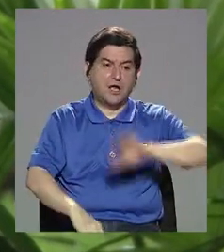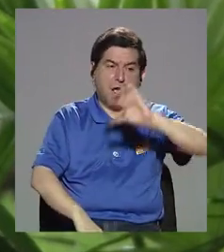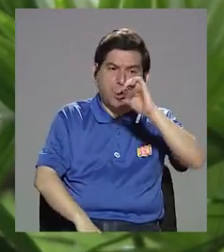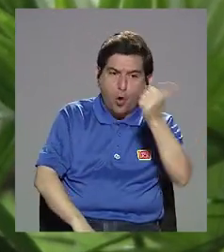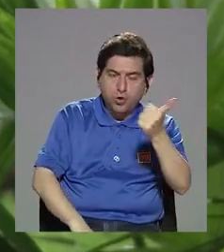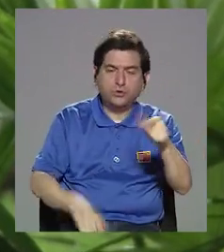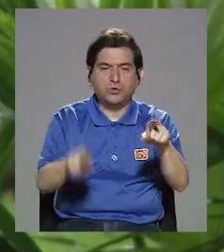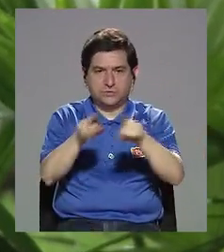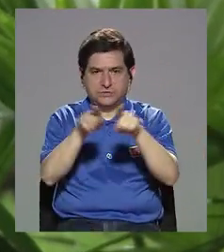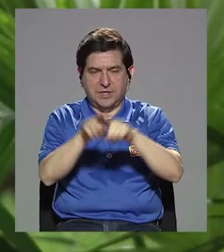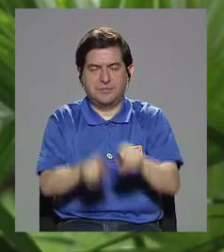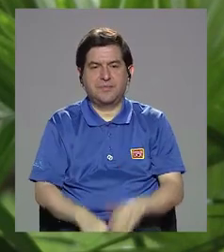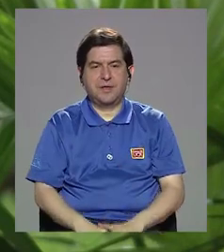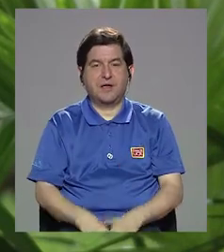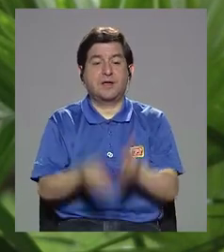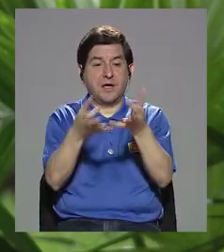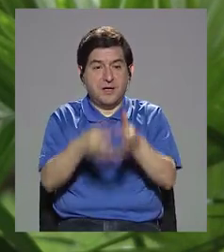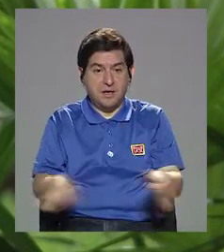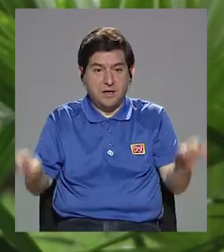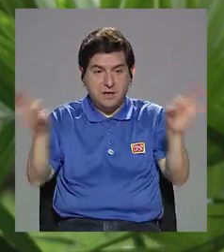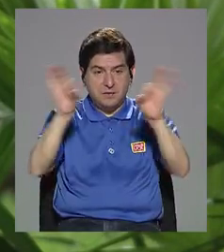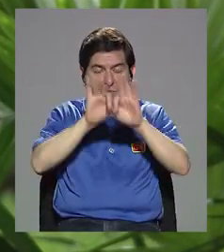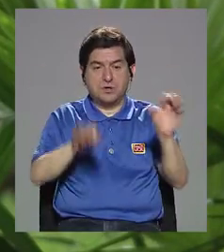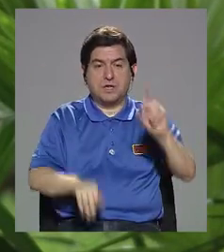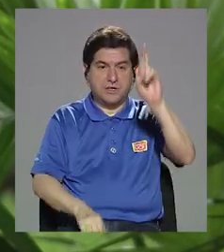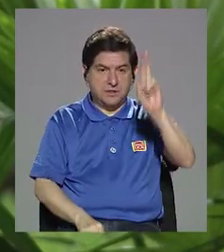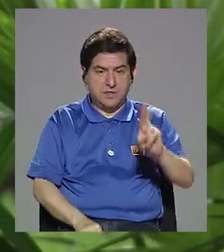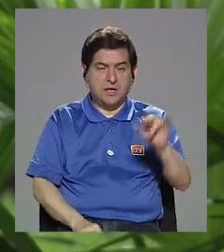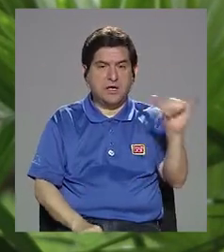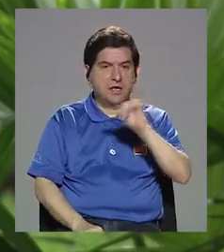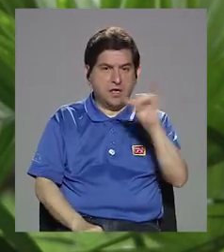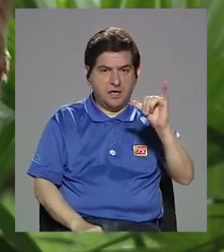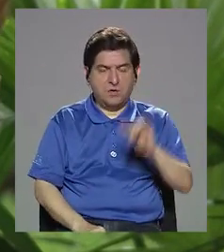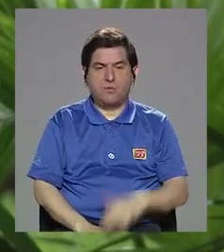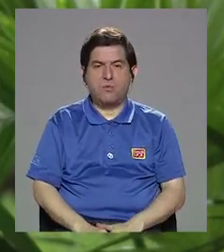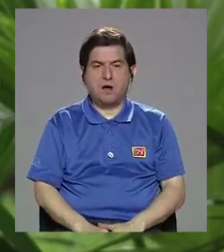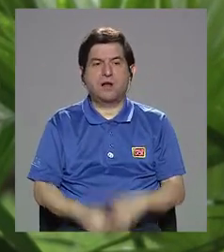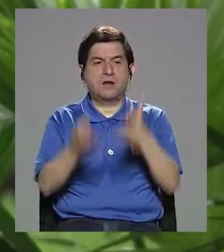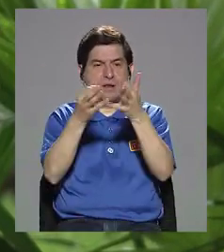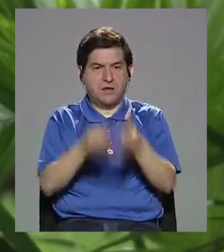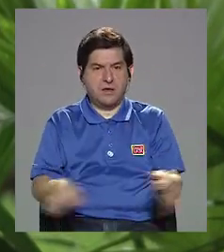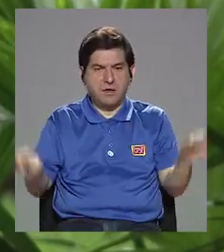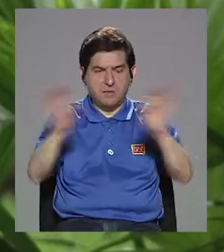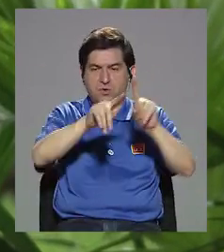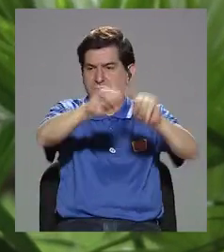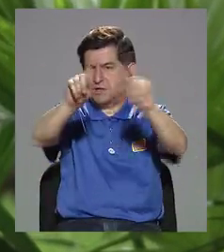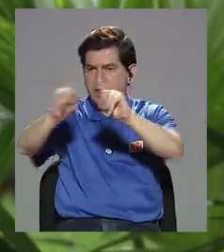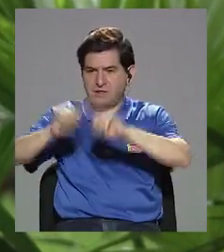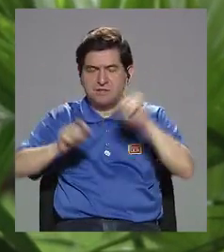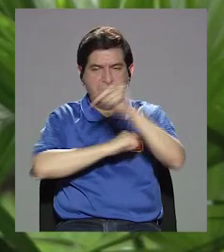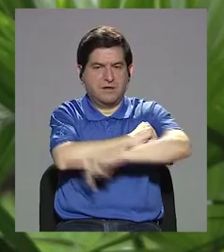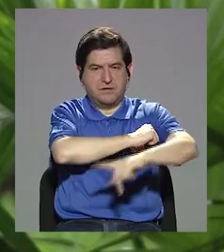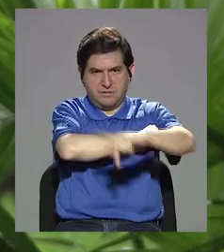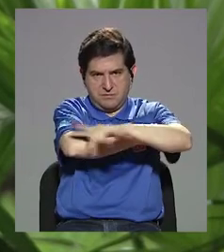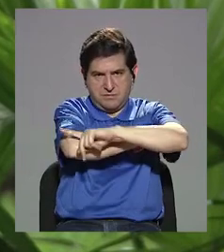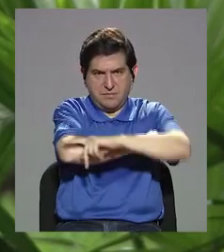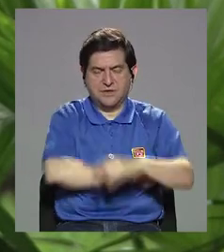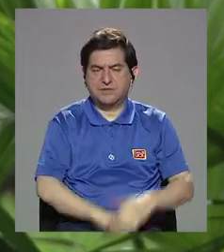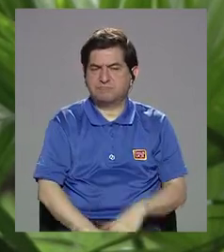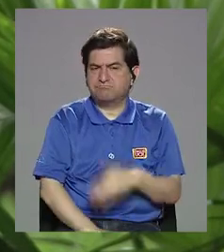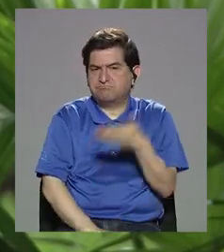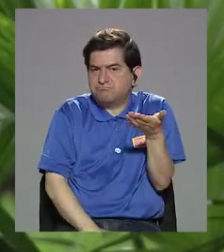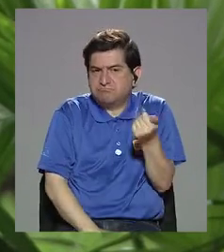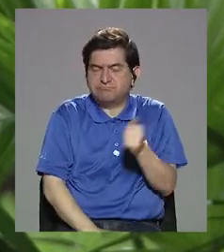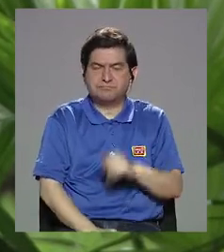importante que tuvo relevancia no solo para Costa Rica, sino a nivel de muchos países, es que